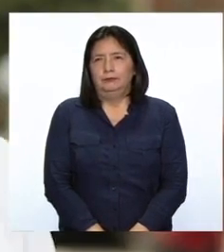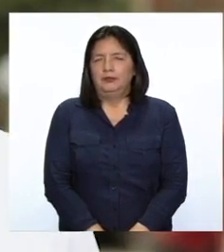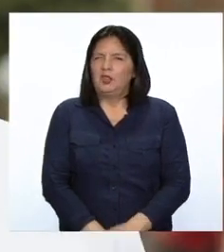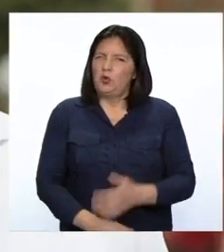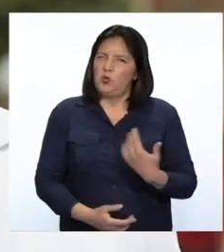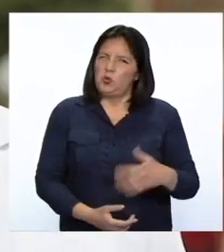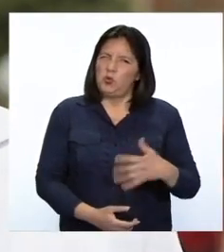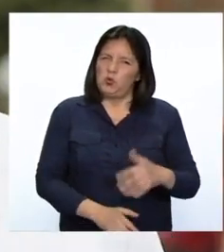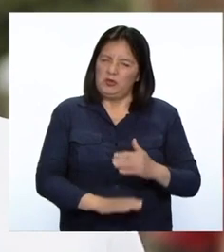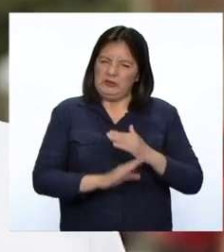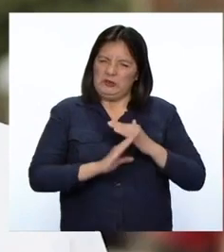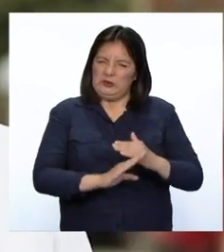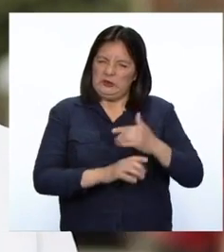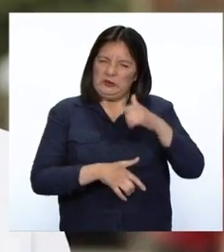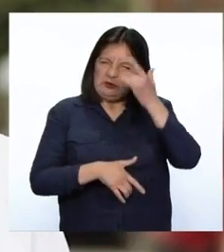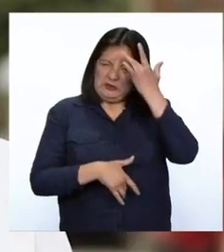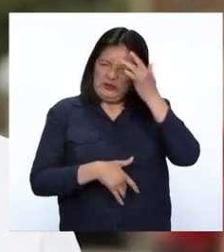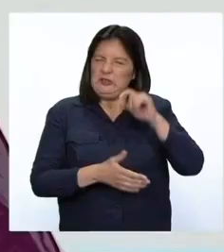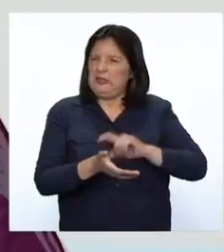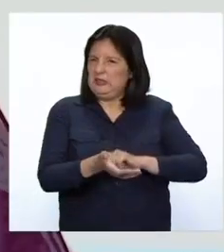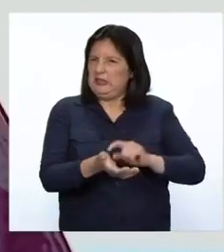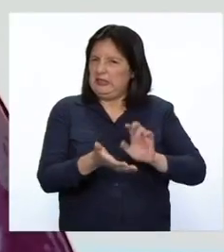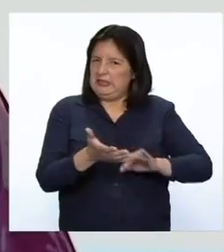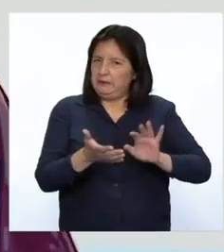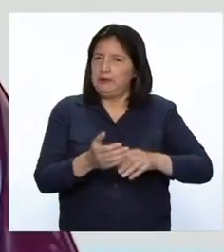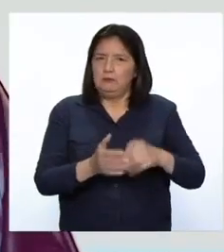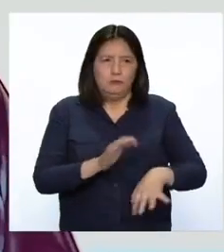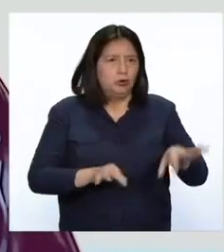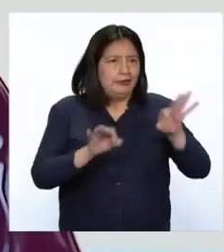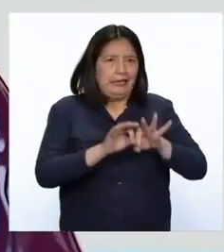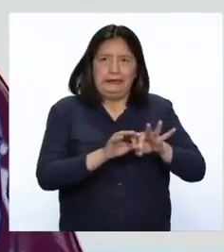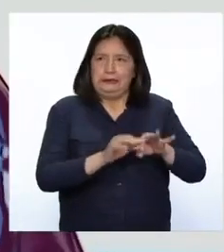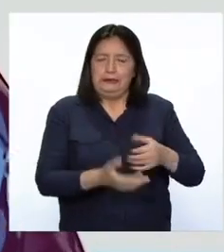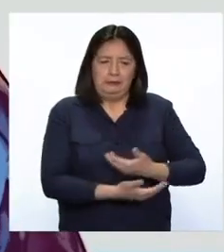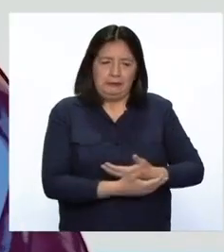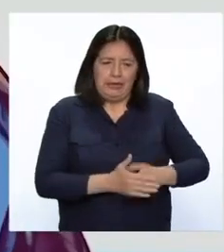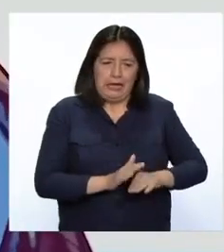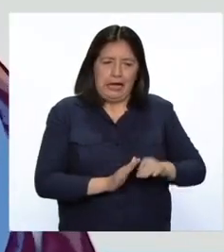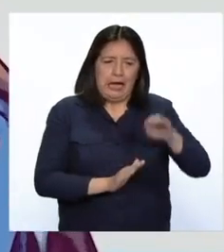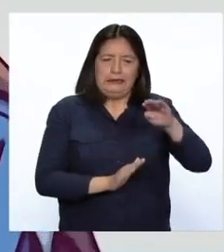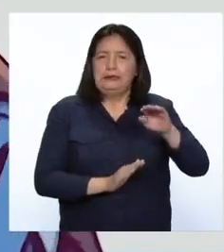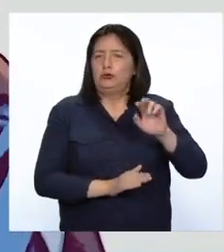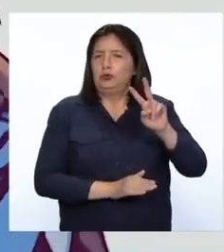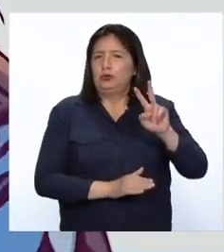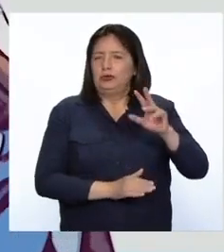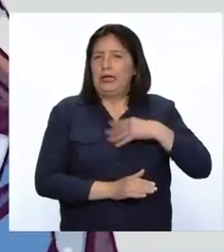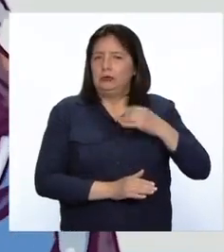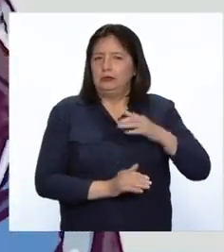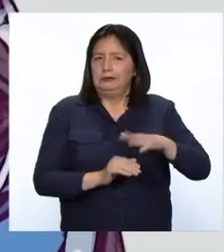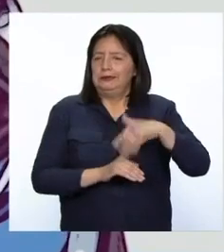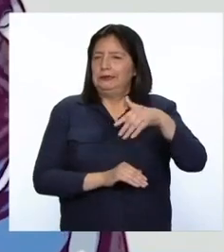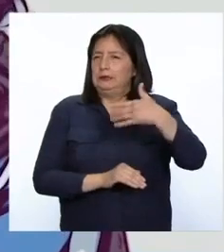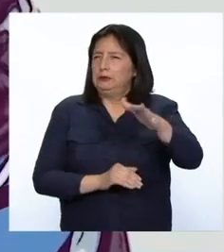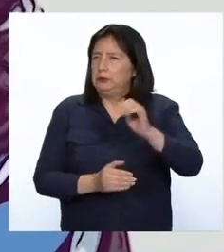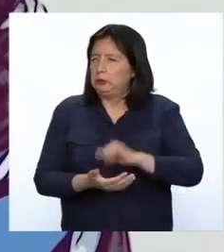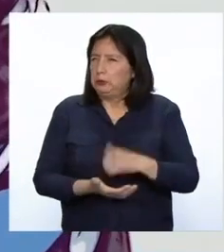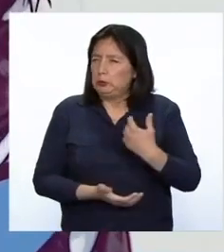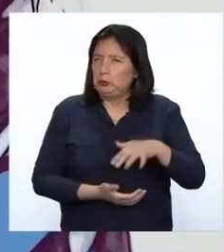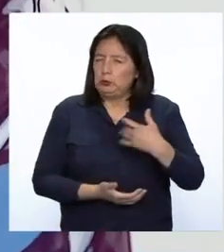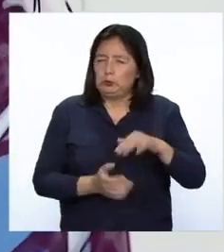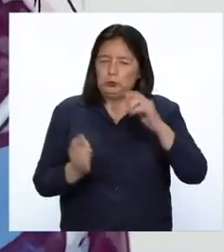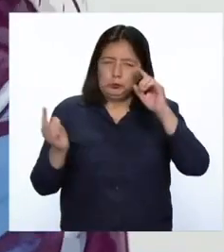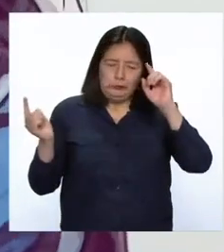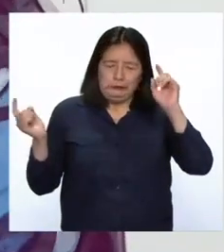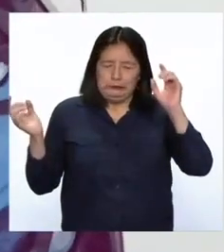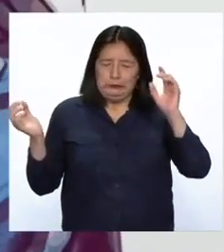Combatir la anemia es sumamente importante hasta los dos años de edad, ya que posterior a esta va a haber una alteración